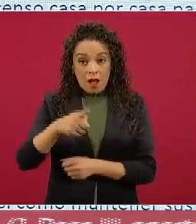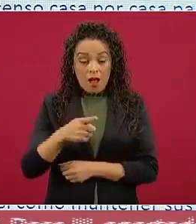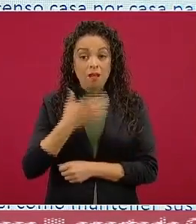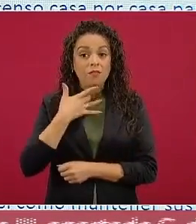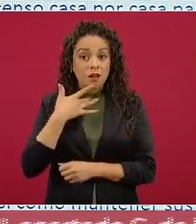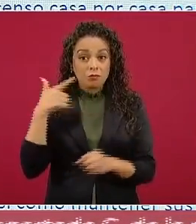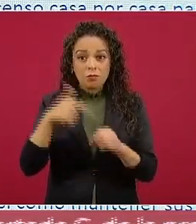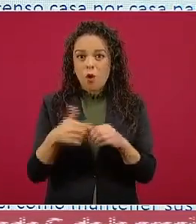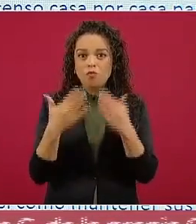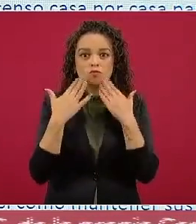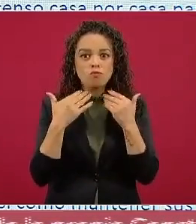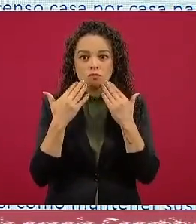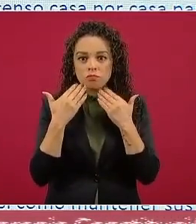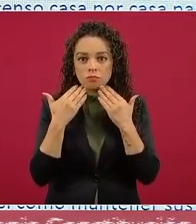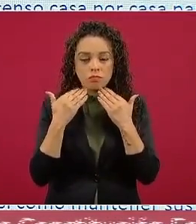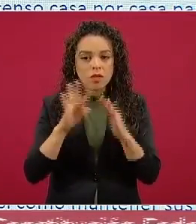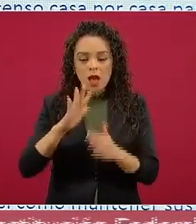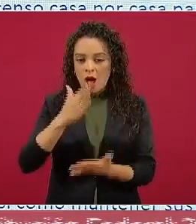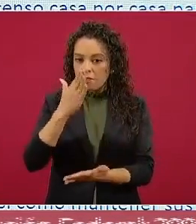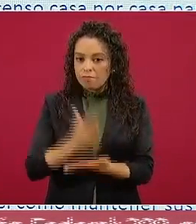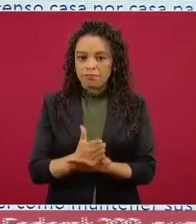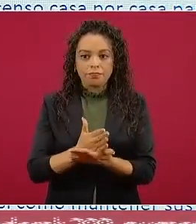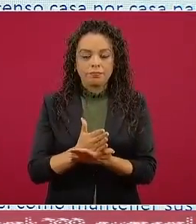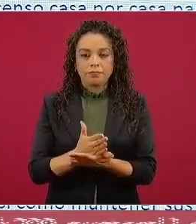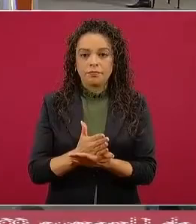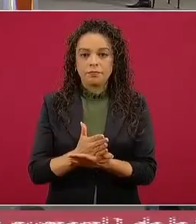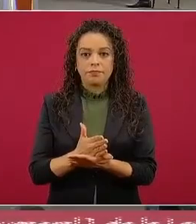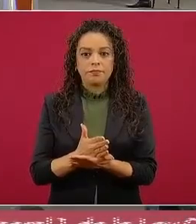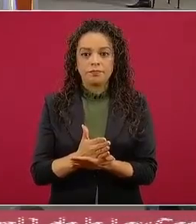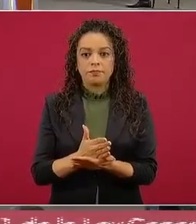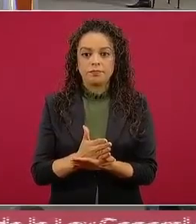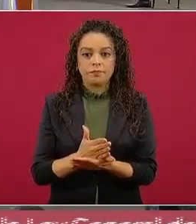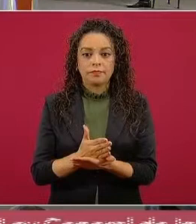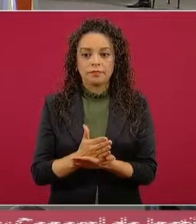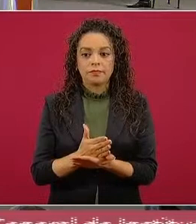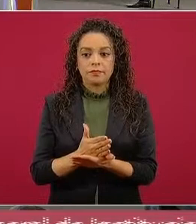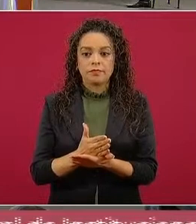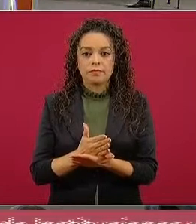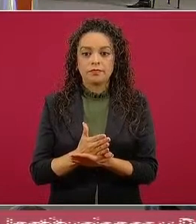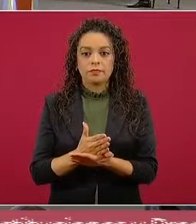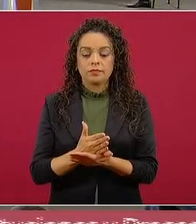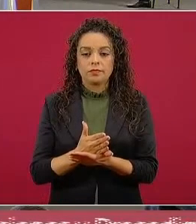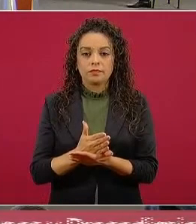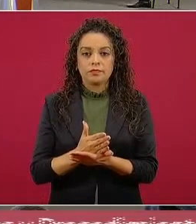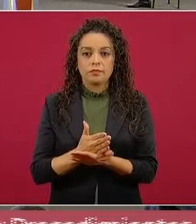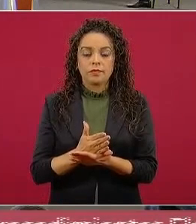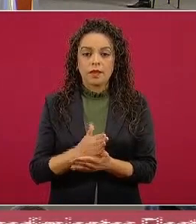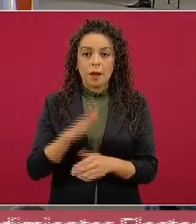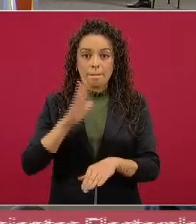se acabó con esa manera de gobernar.